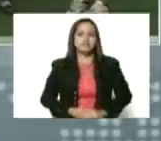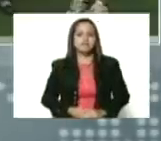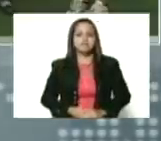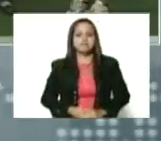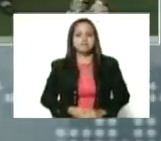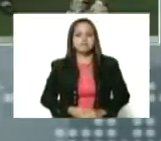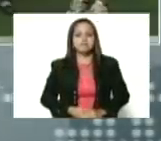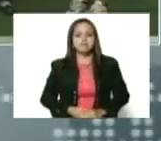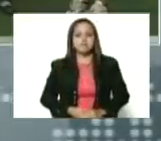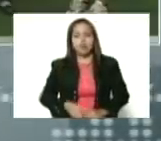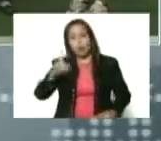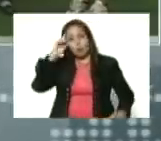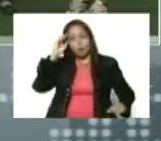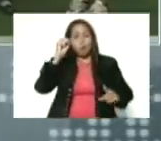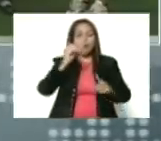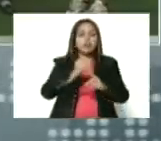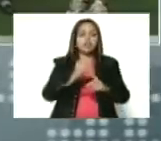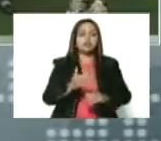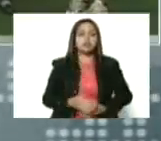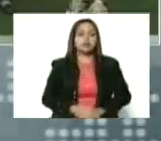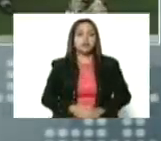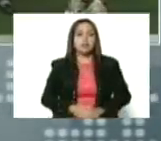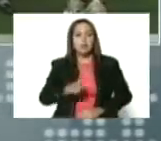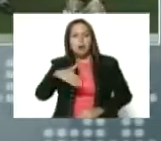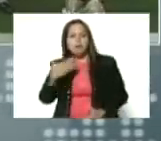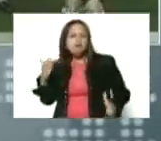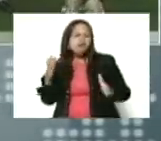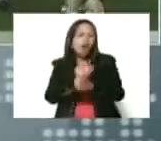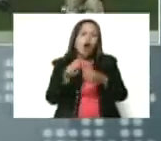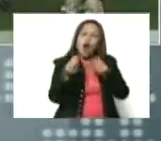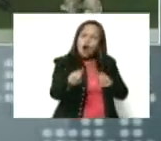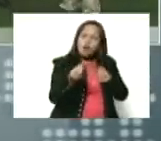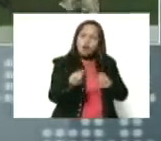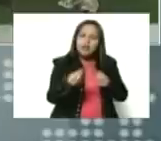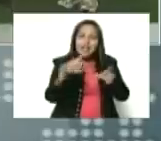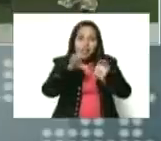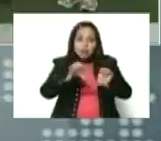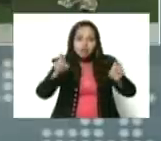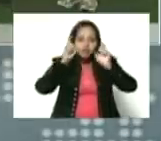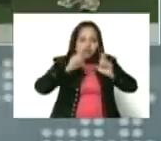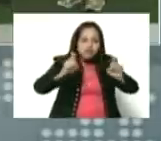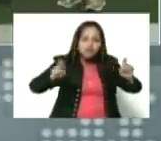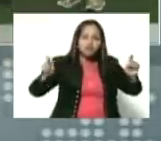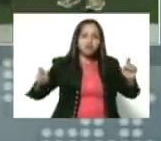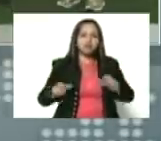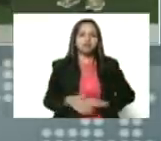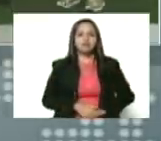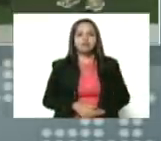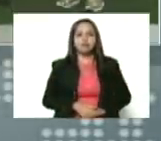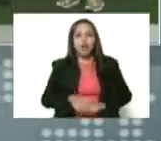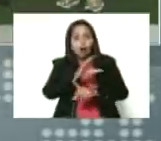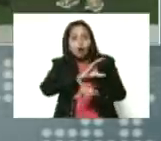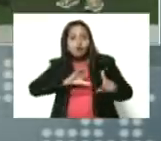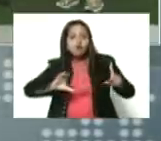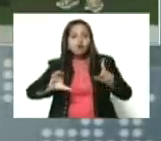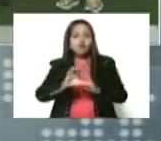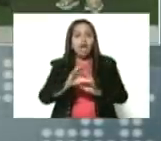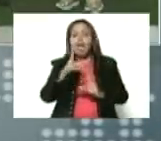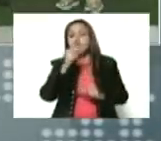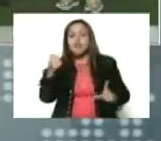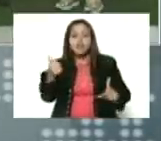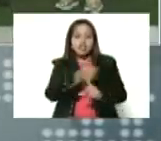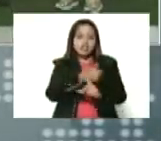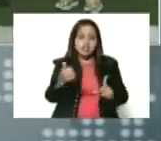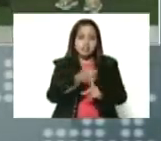y eso es un objetivo que solo podemos lograr con educación. La cultura de la no violencia, la